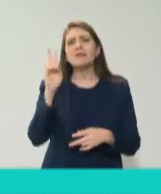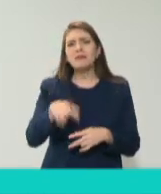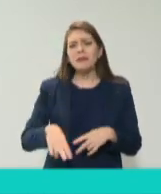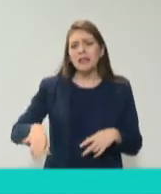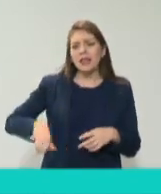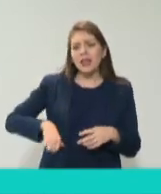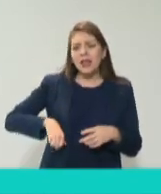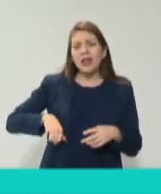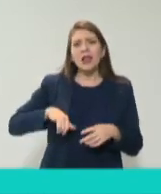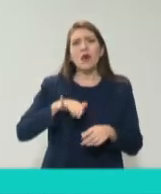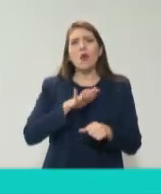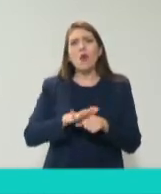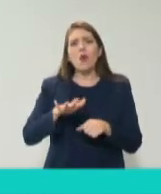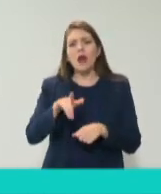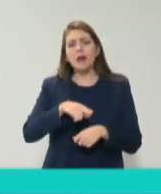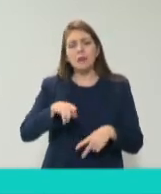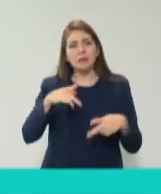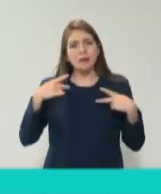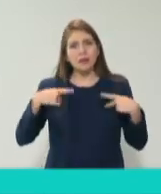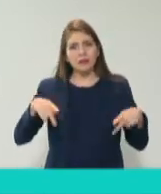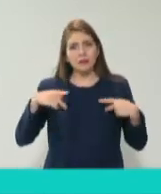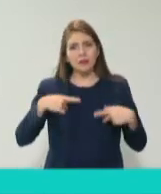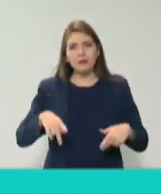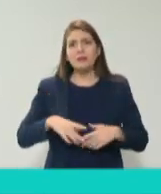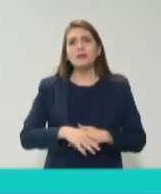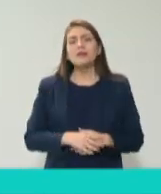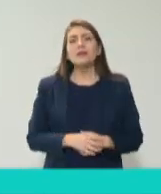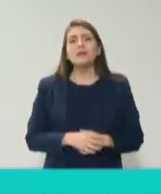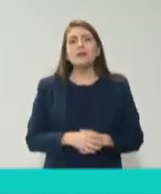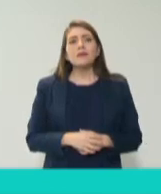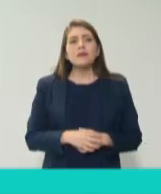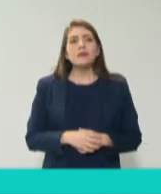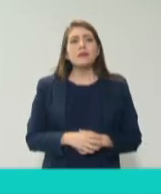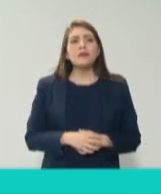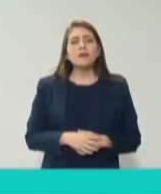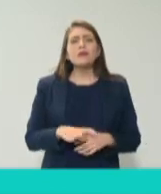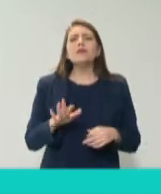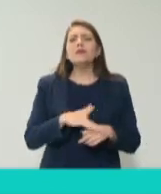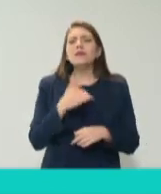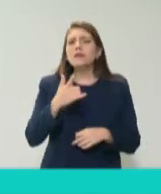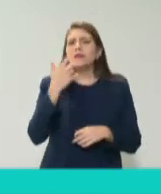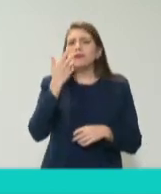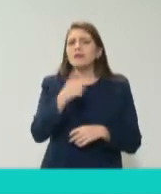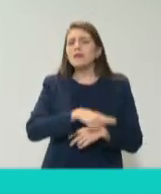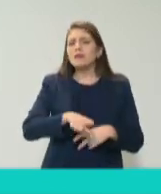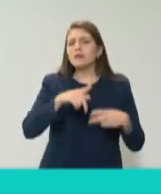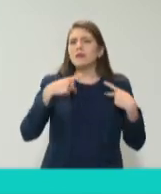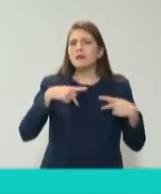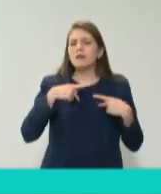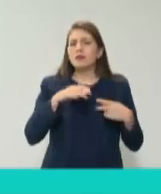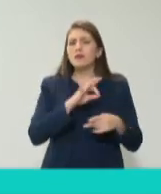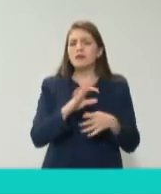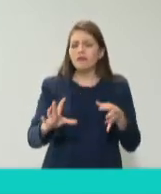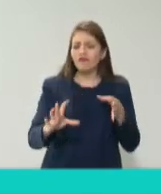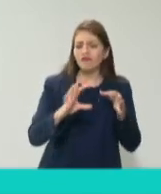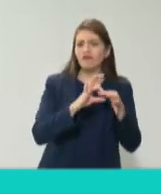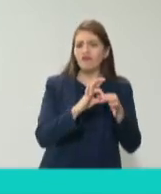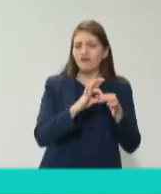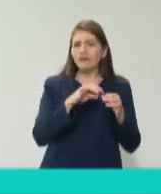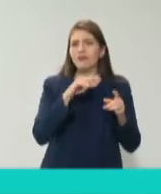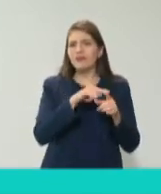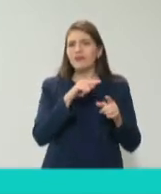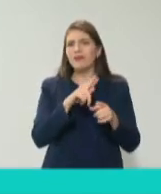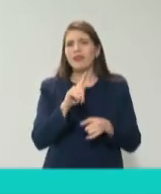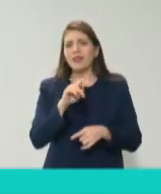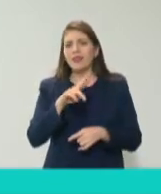por qué queremos la otra pregunta es por qué queremos que todo el mundo se conecte con la transparencia con el acceso a la información pues